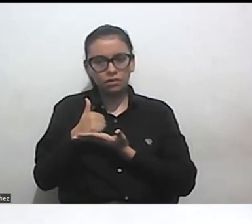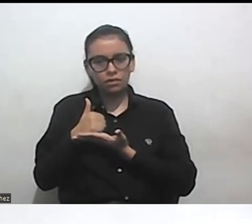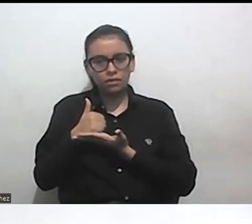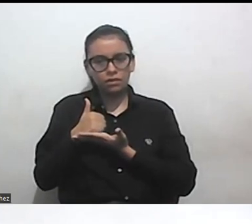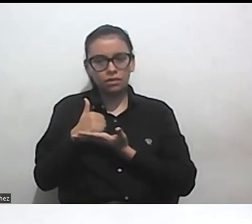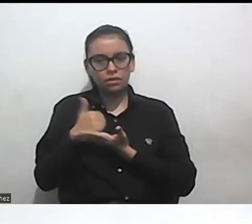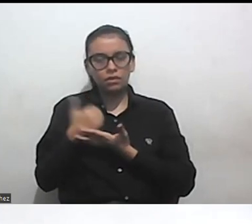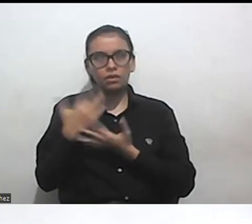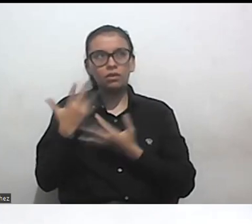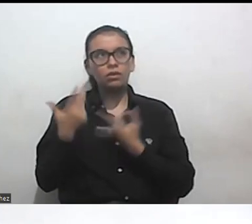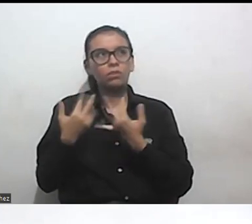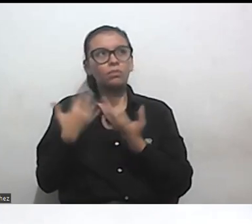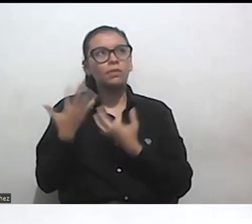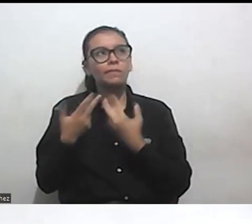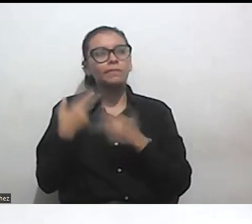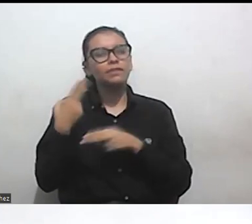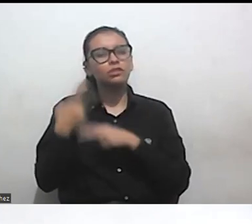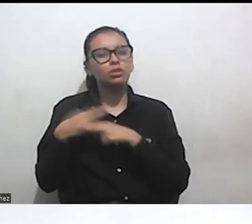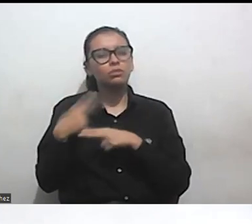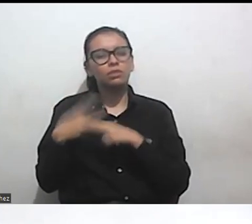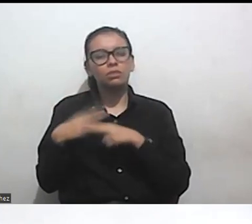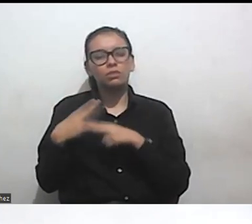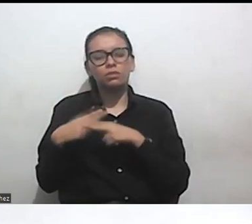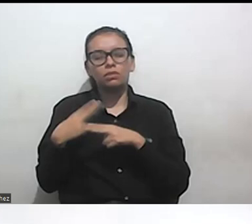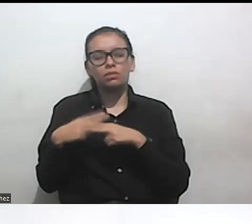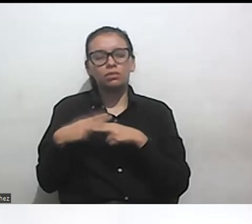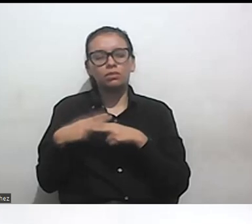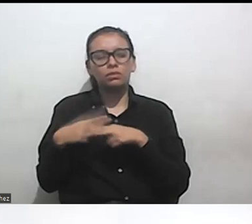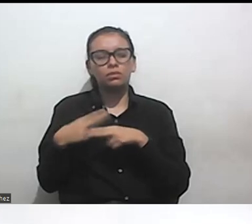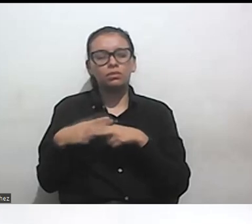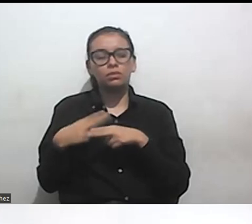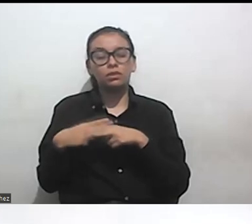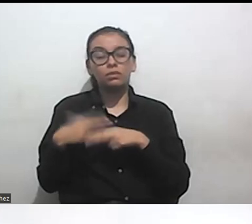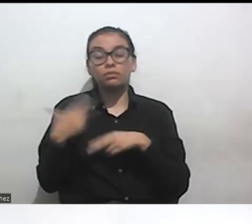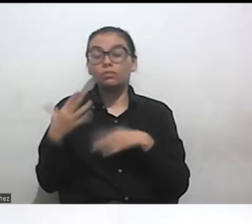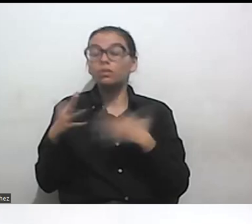llamo el nombre pues como usted me ayuda